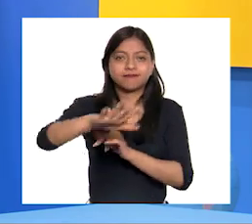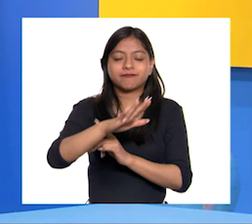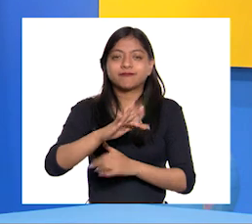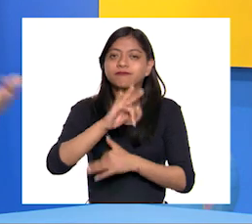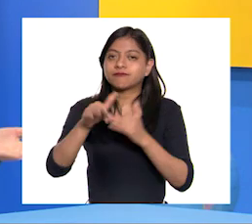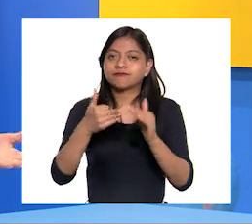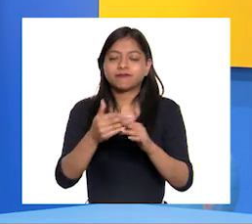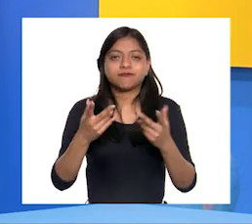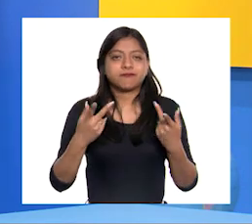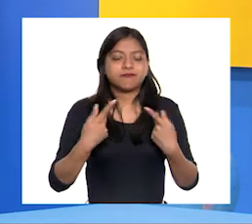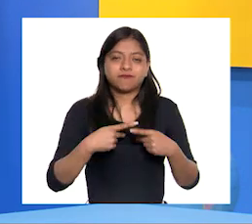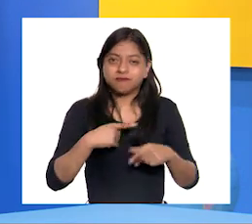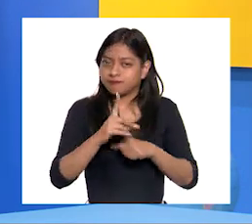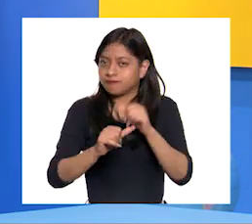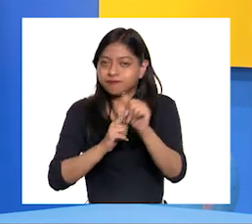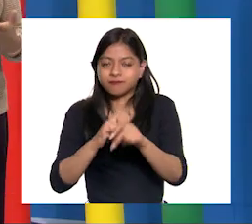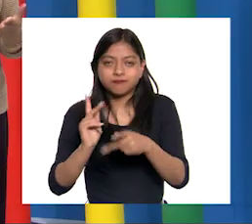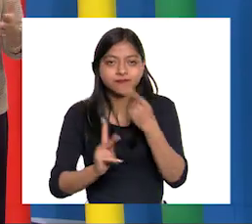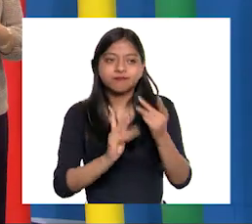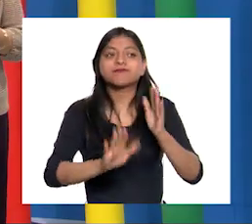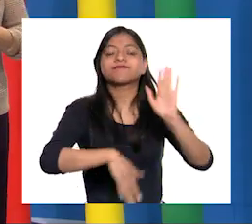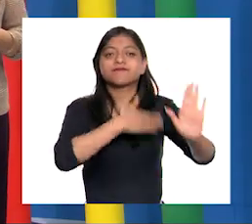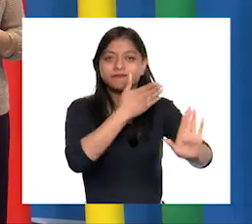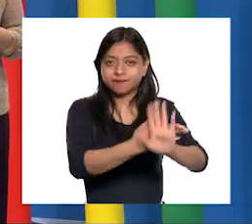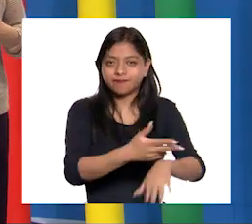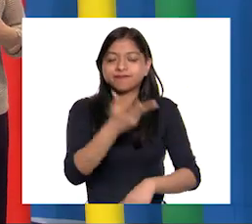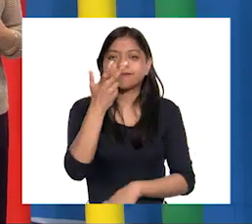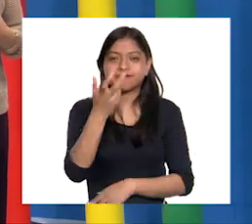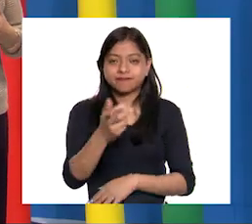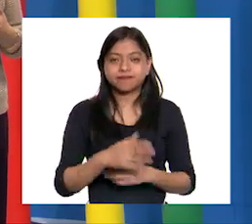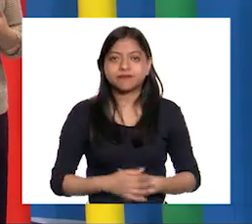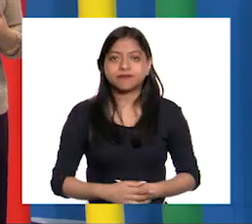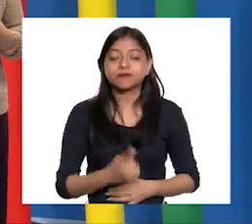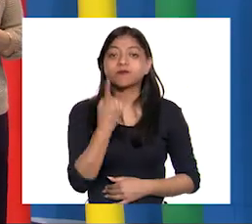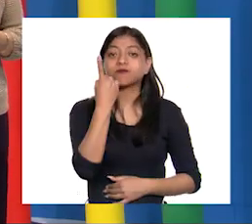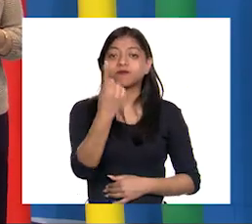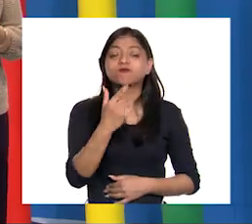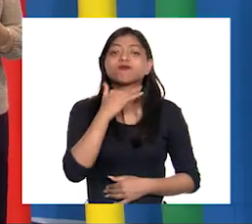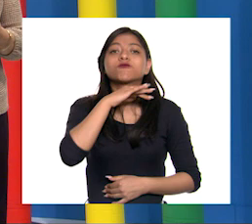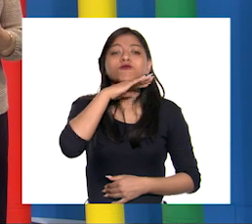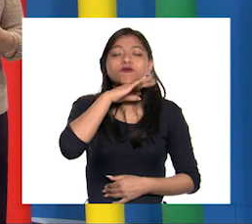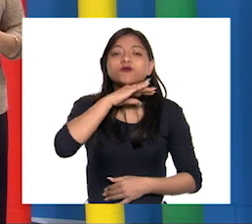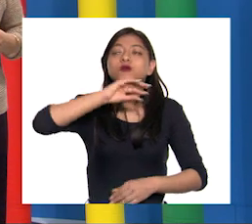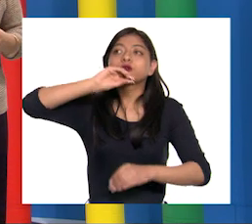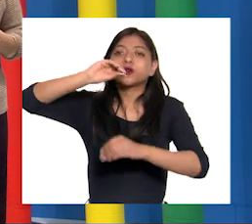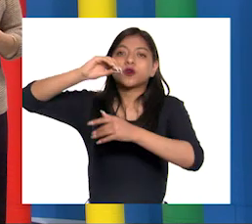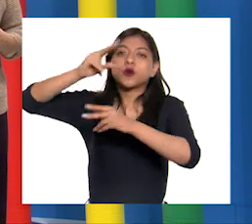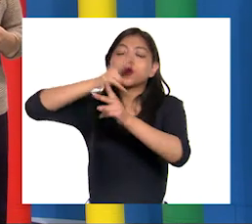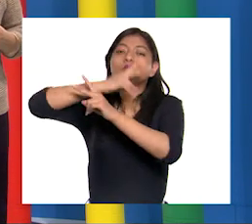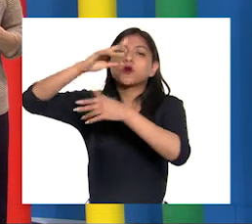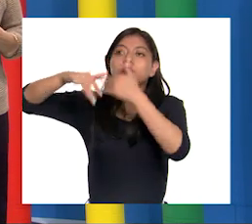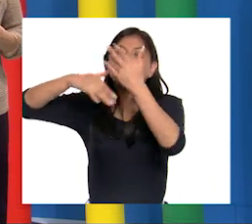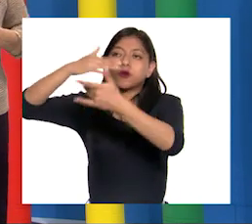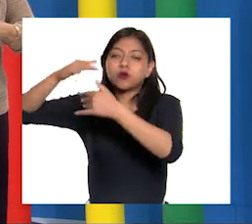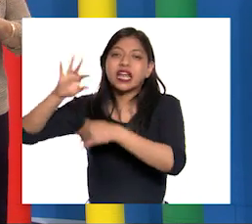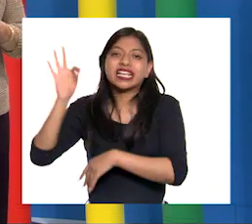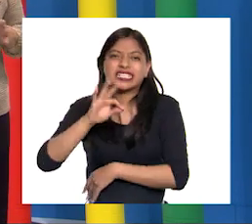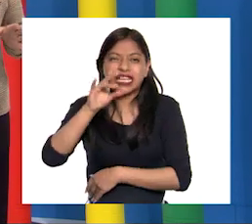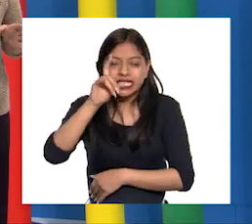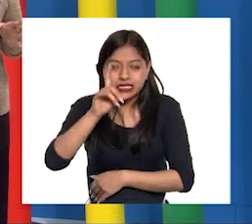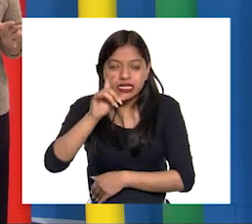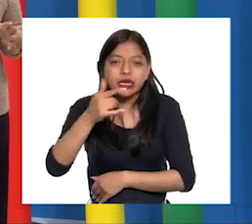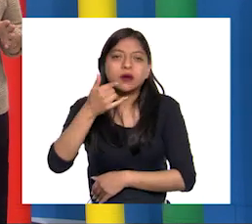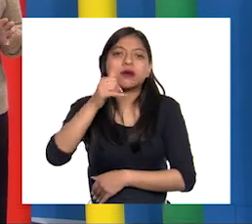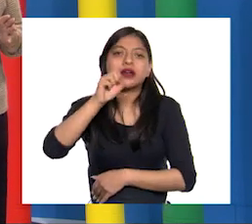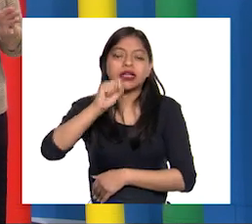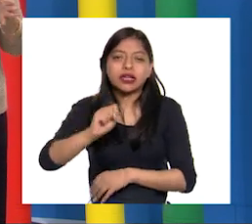una forma directa o indirecta Así es Larisa, un contaminante que se emite sólido, líquido o